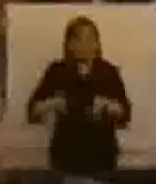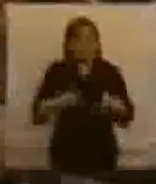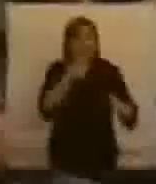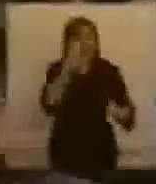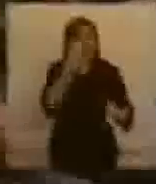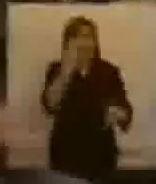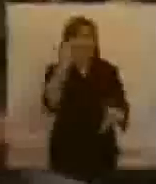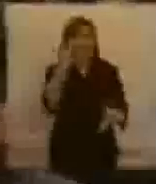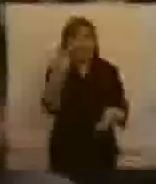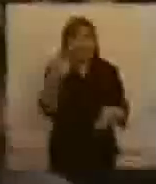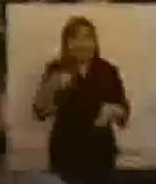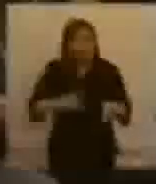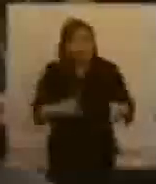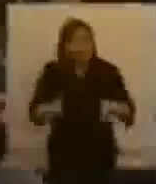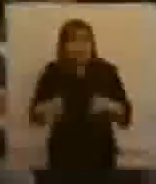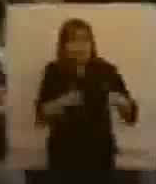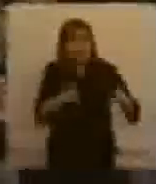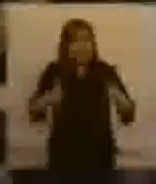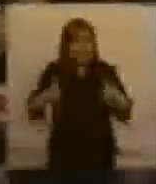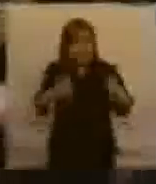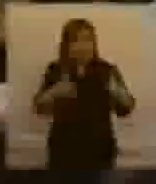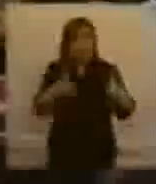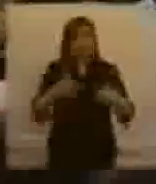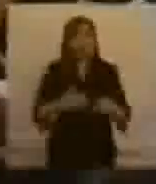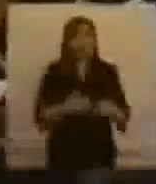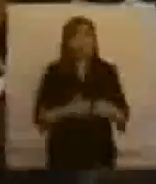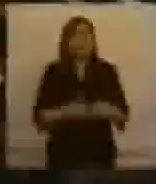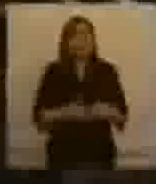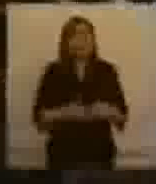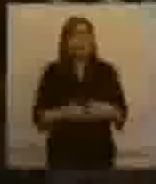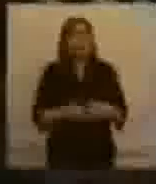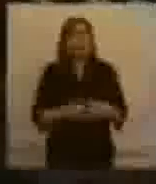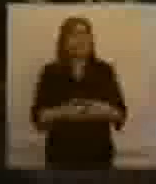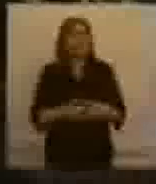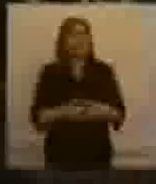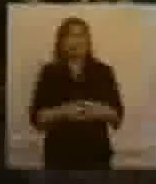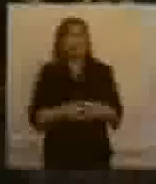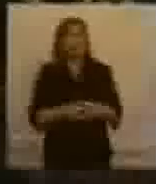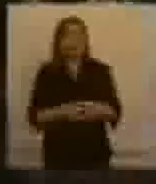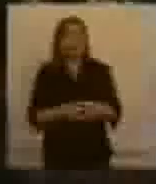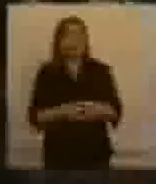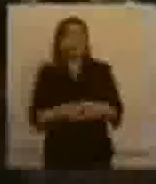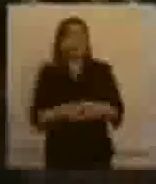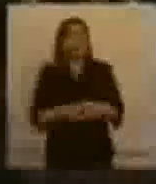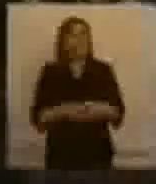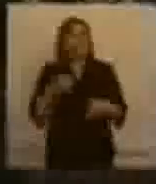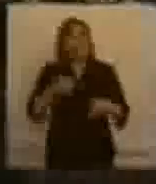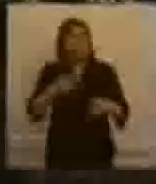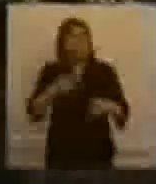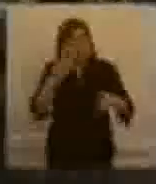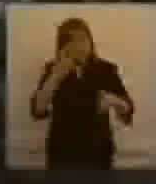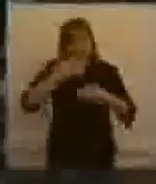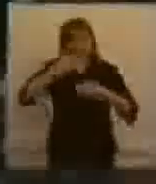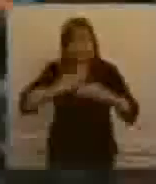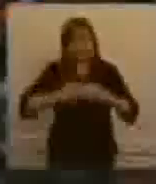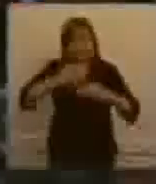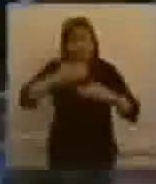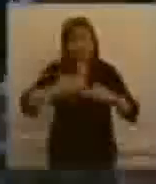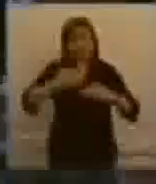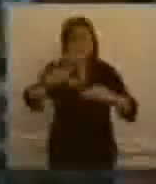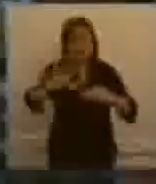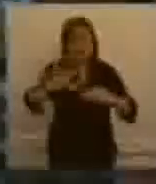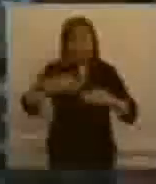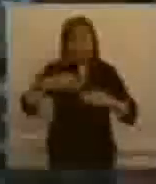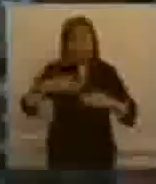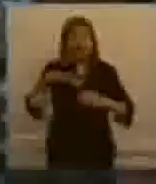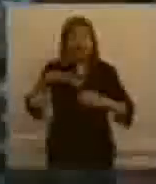Esto, esta ruta, que los tres tramos, que los tres tramos van a